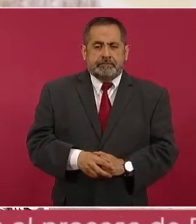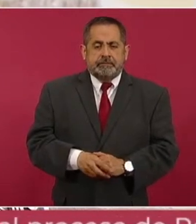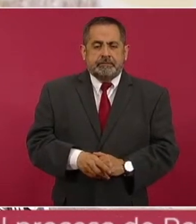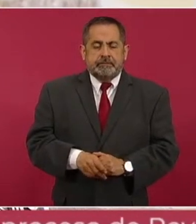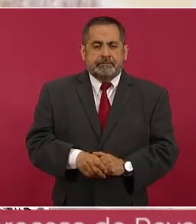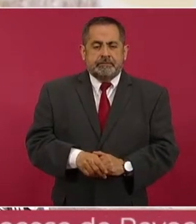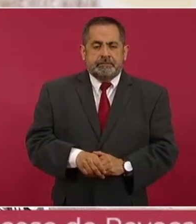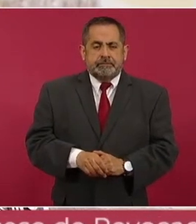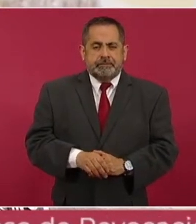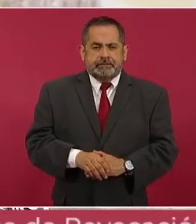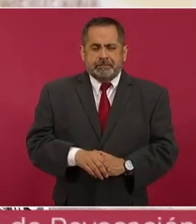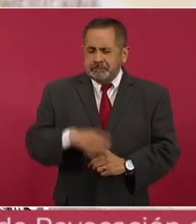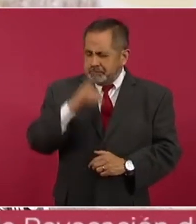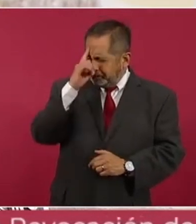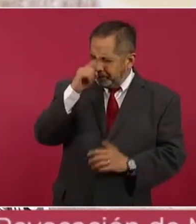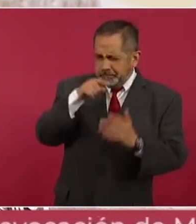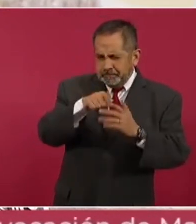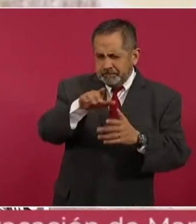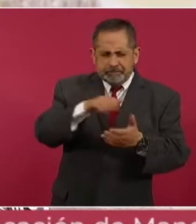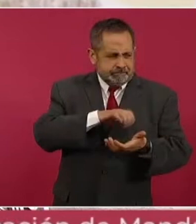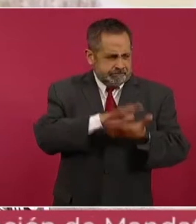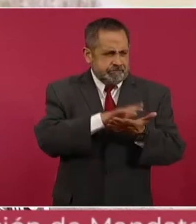yo creo que ella lo publicó en un